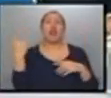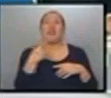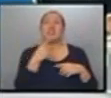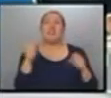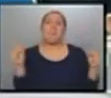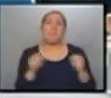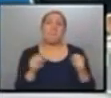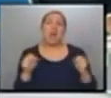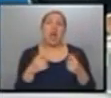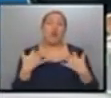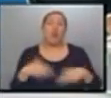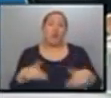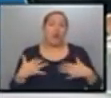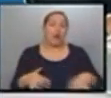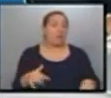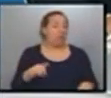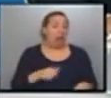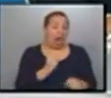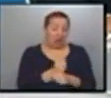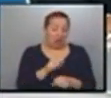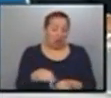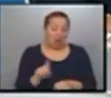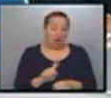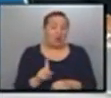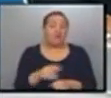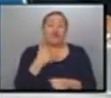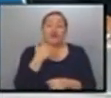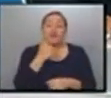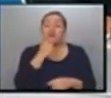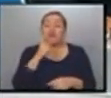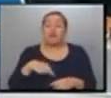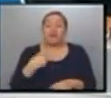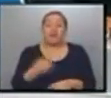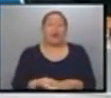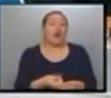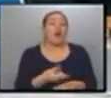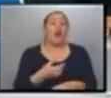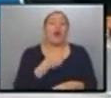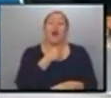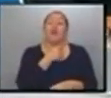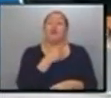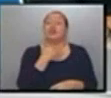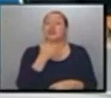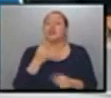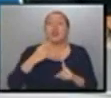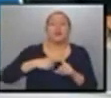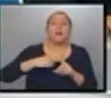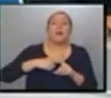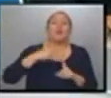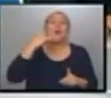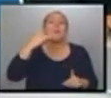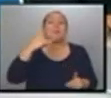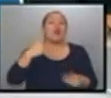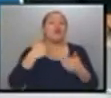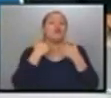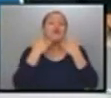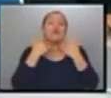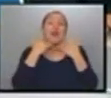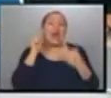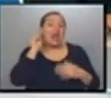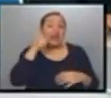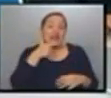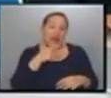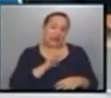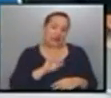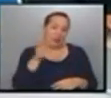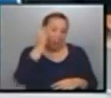otoño fue durísimo. Por ahora no, pero qué sé yo, el mes que viene si no baja, no sé, a temperaturas bajo cero. Con lo cual el gas pegaría